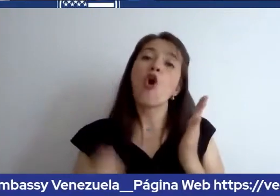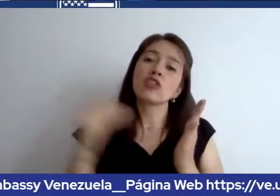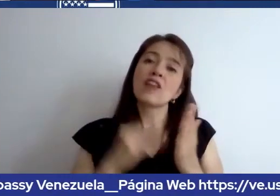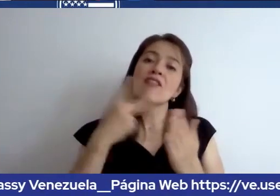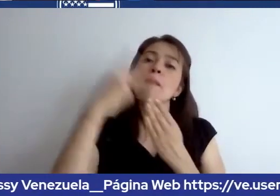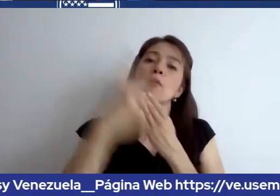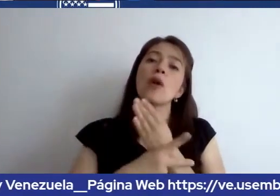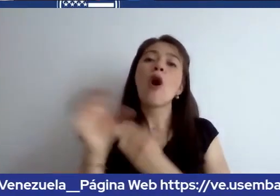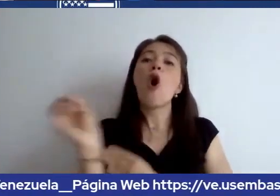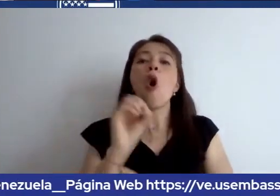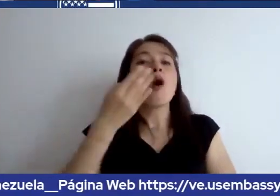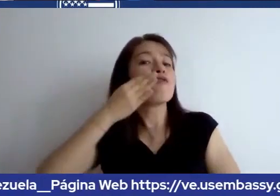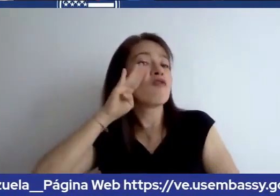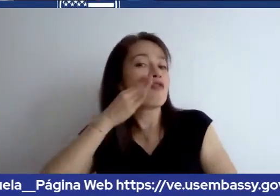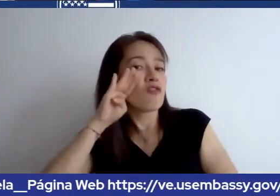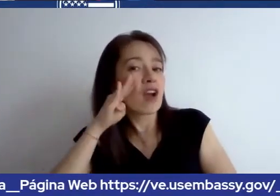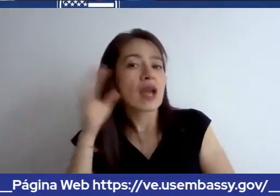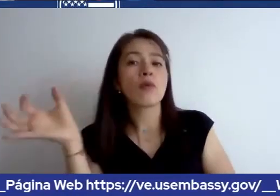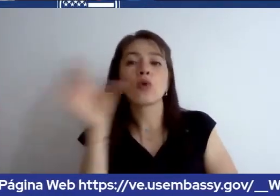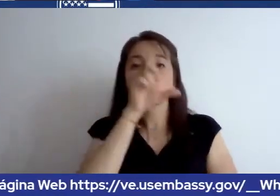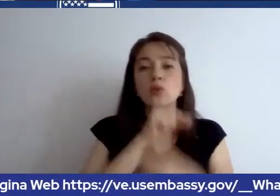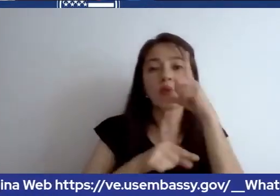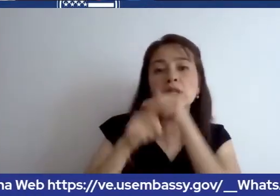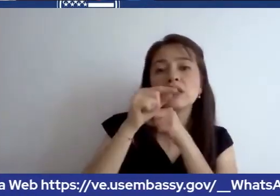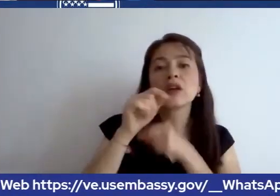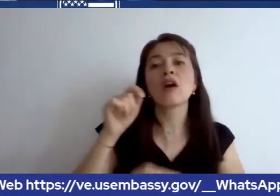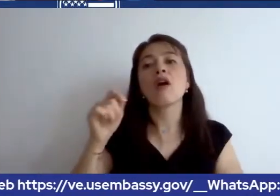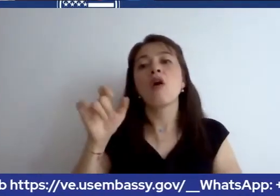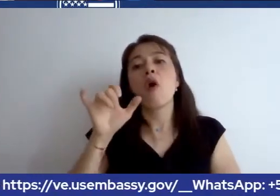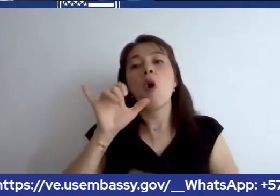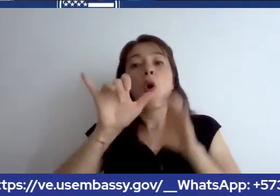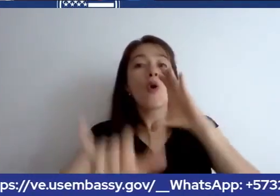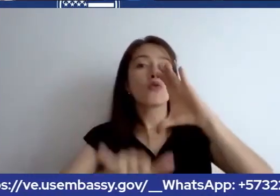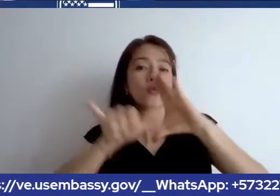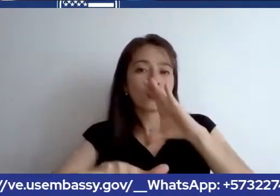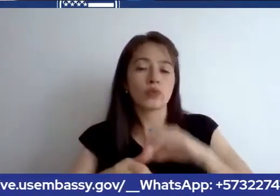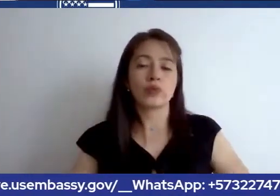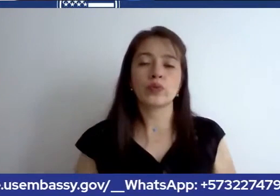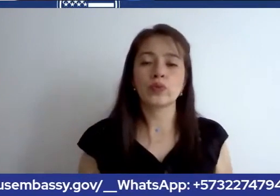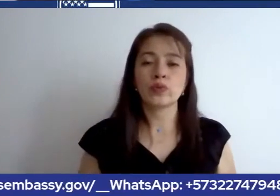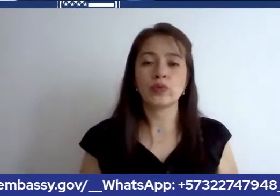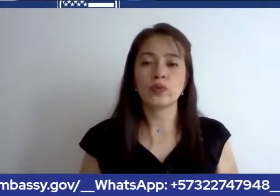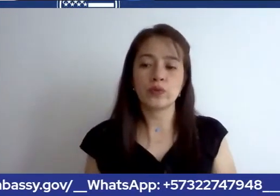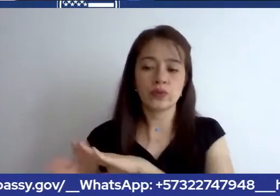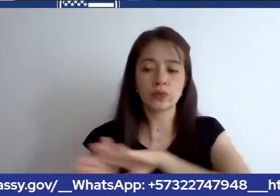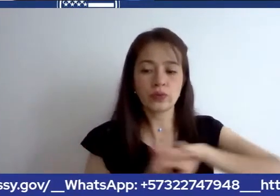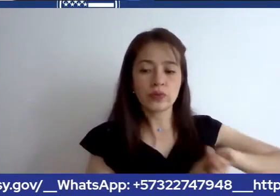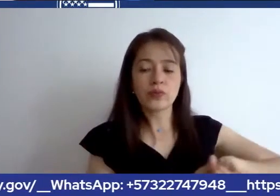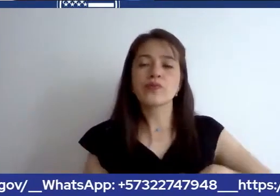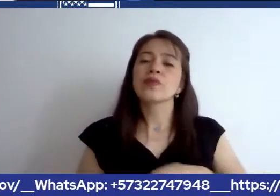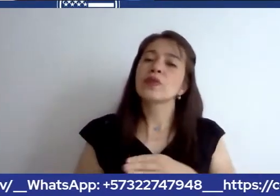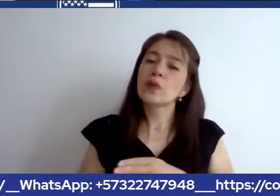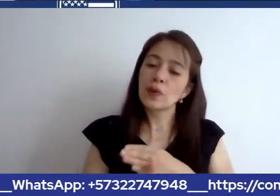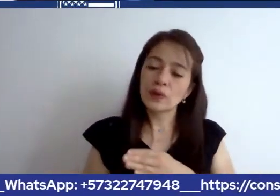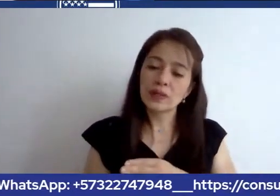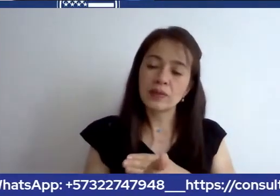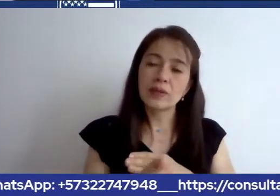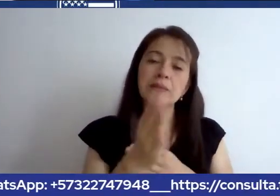páginas de Facebook, Twitter y YouTube. Entonces, bueno, seguimos adelante